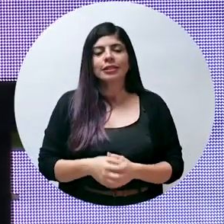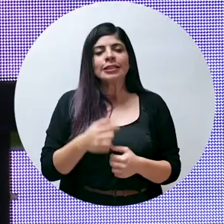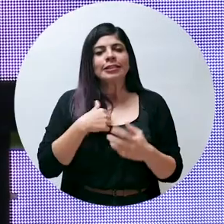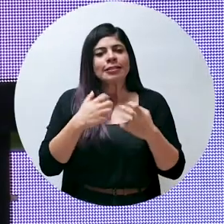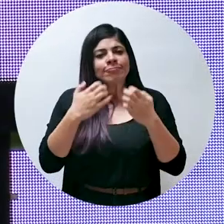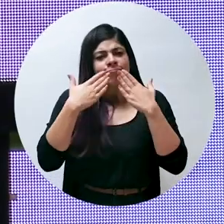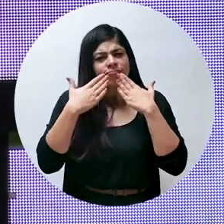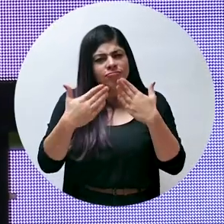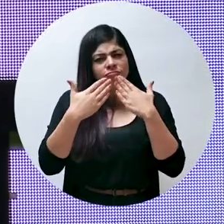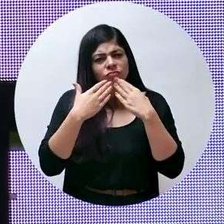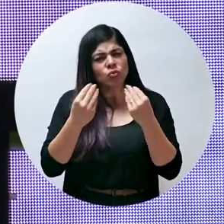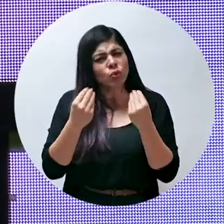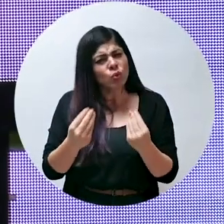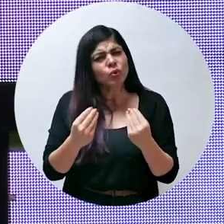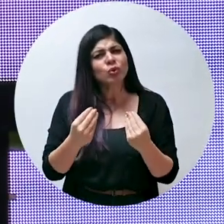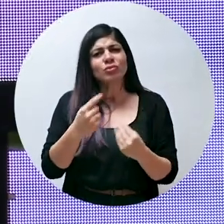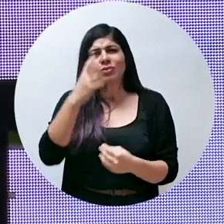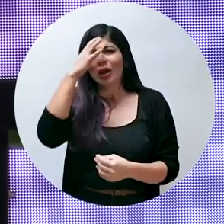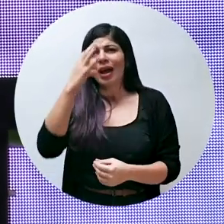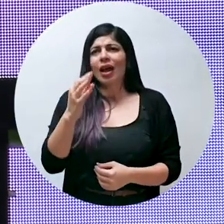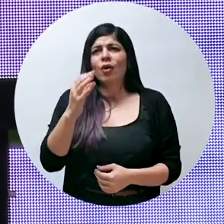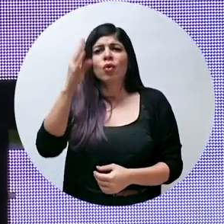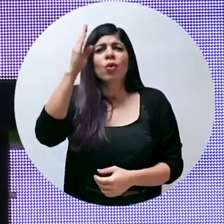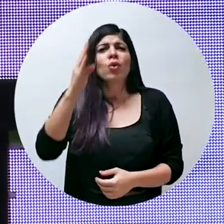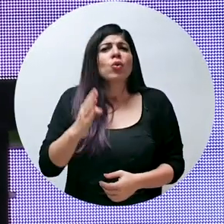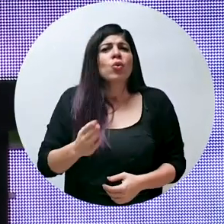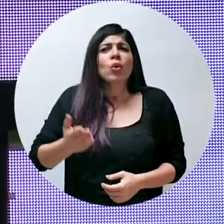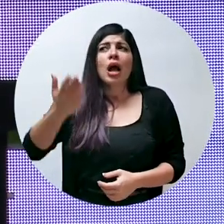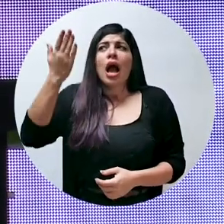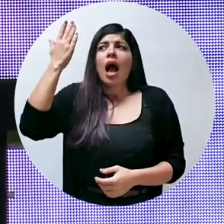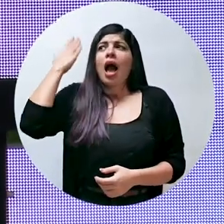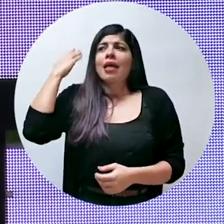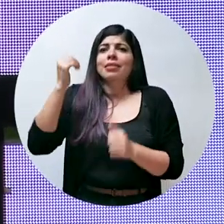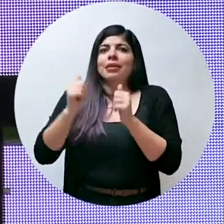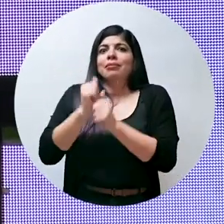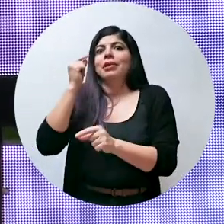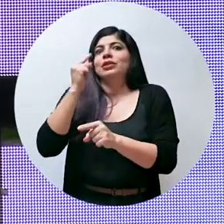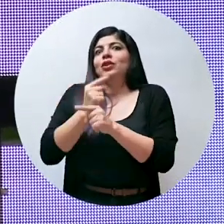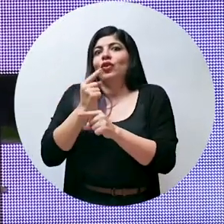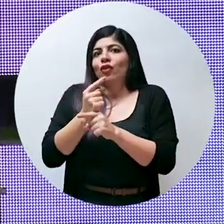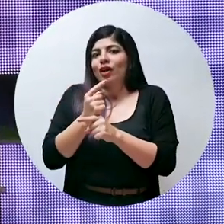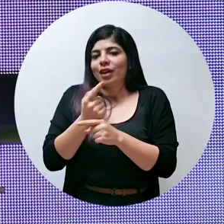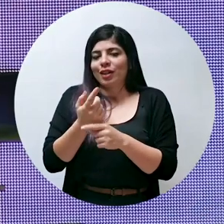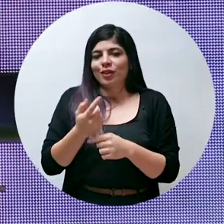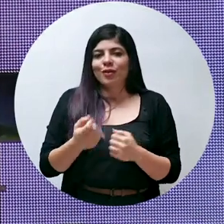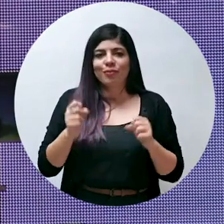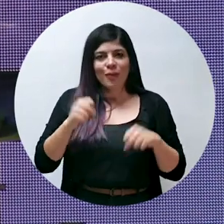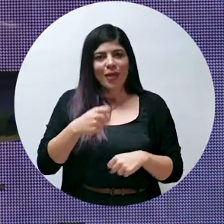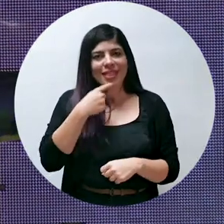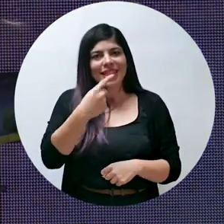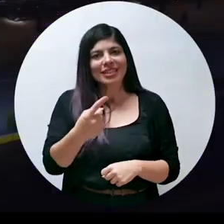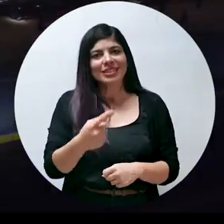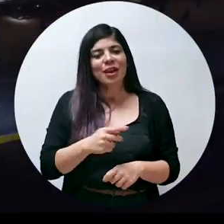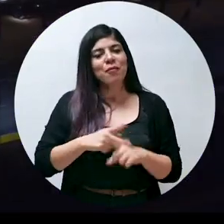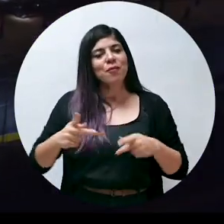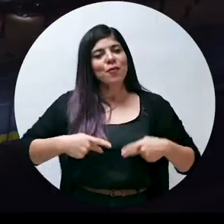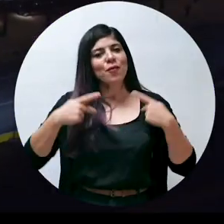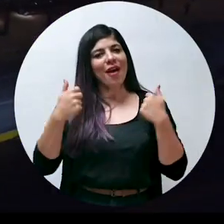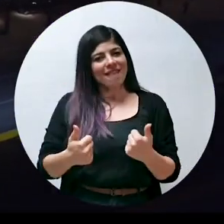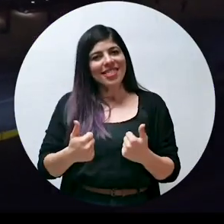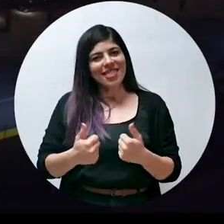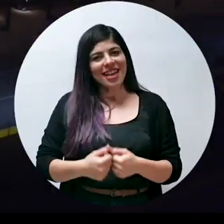agradecerles mucho y creo que nunca antes más apropiado decirles Pura Vida.